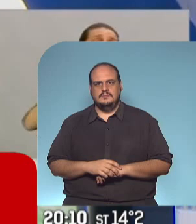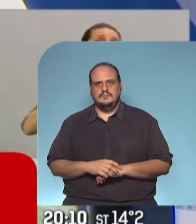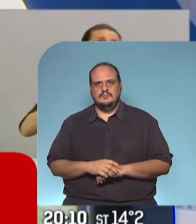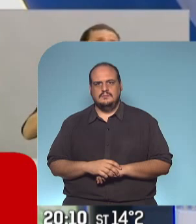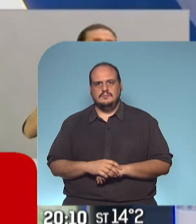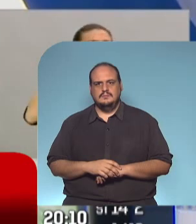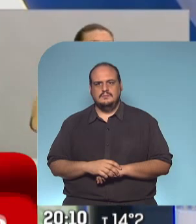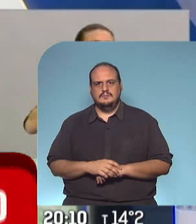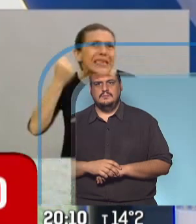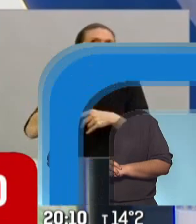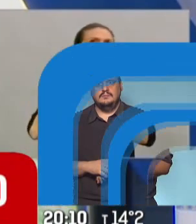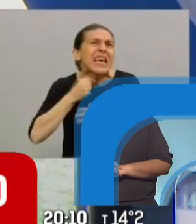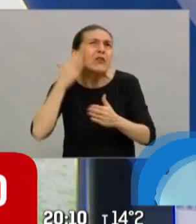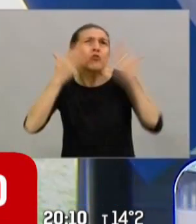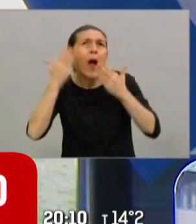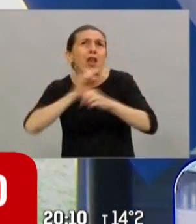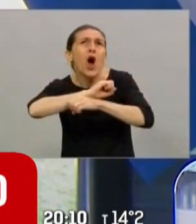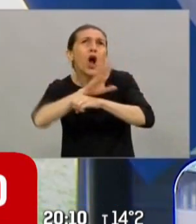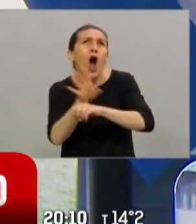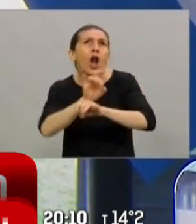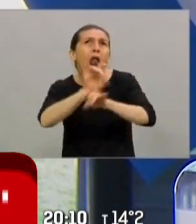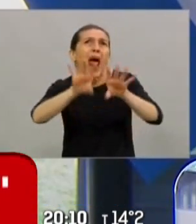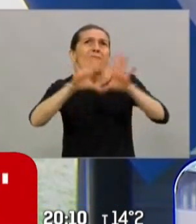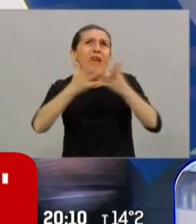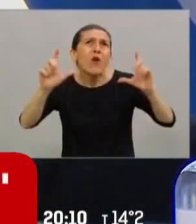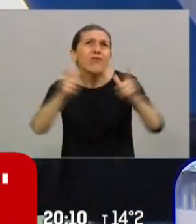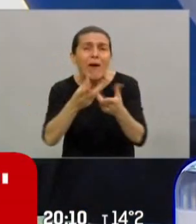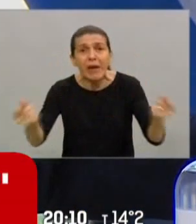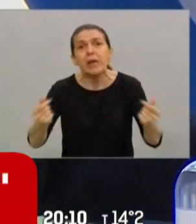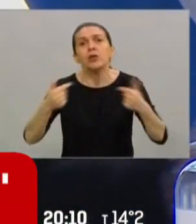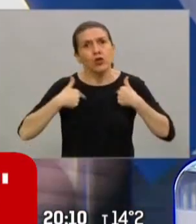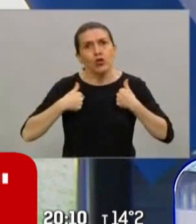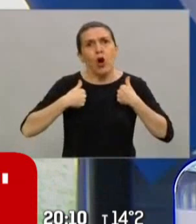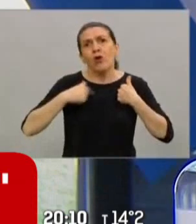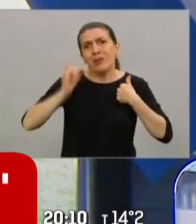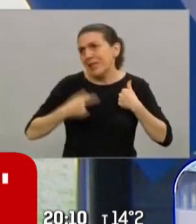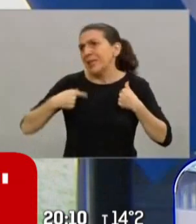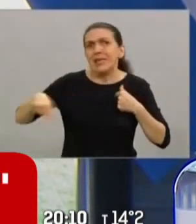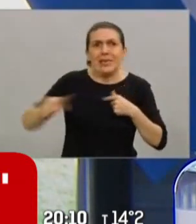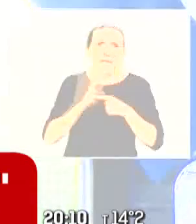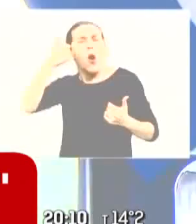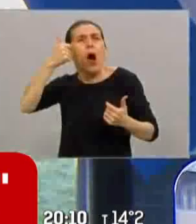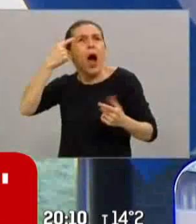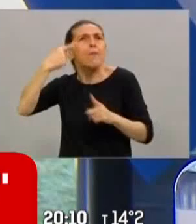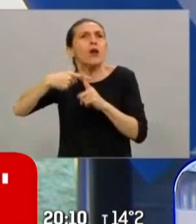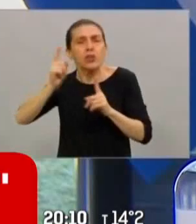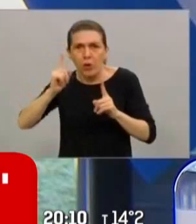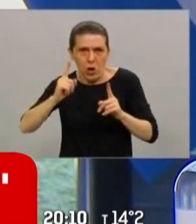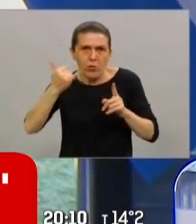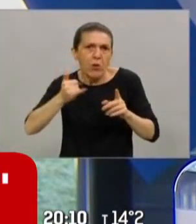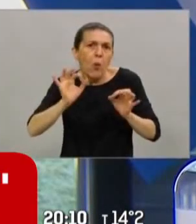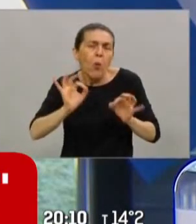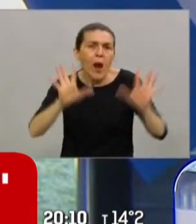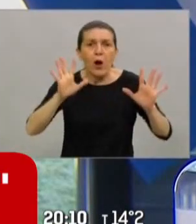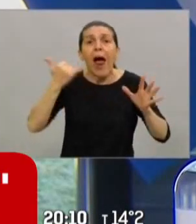se termine, ese alguien soy yo. Pero estoy seguro que son todos los que están aquí y son todos los que están allí. Los casos han